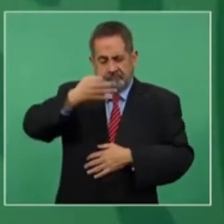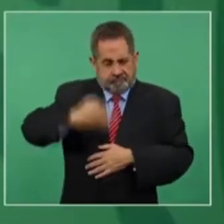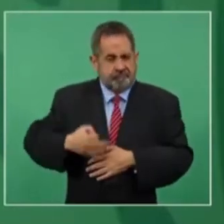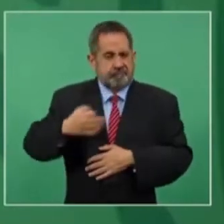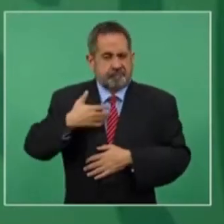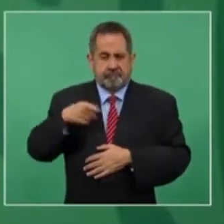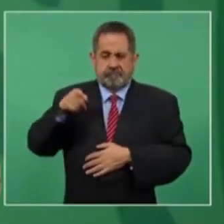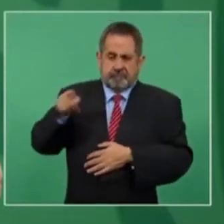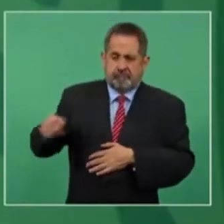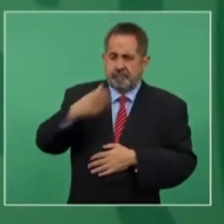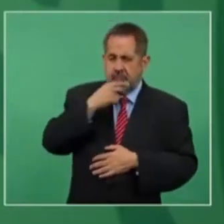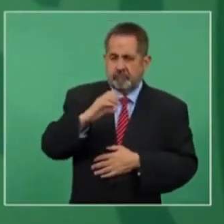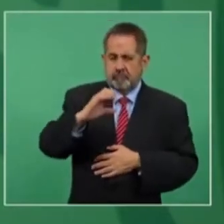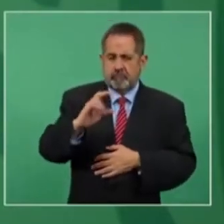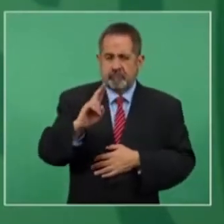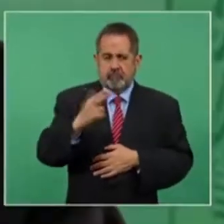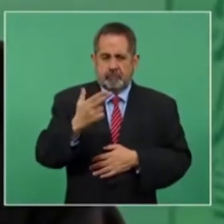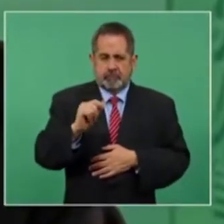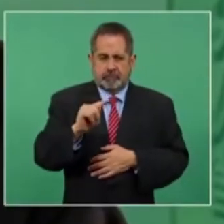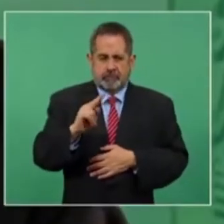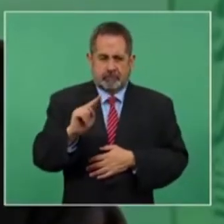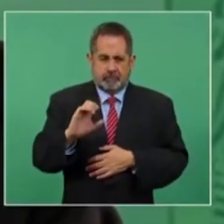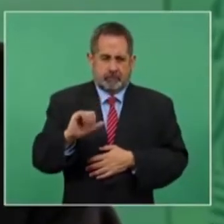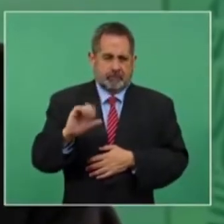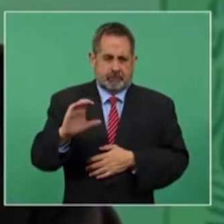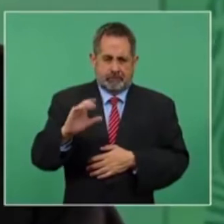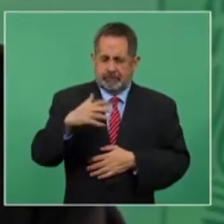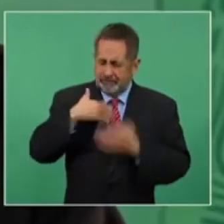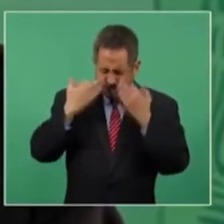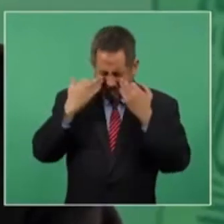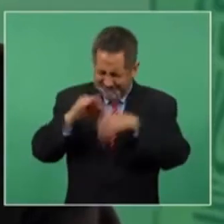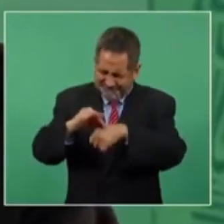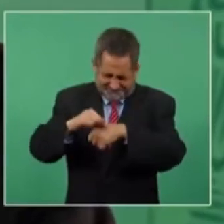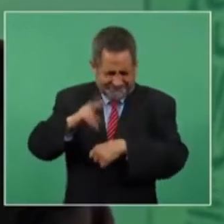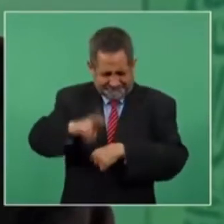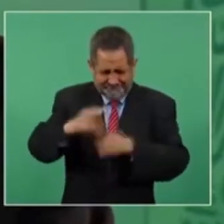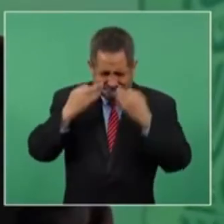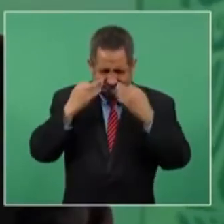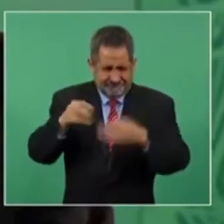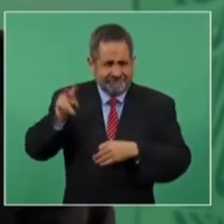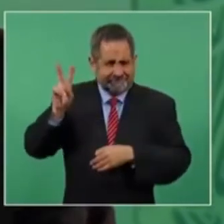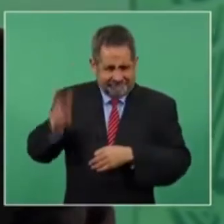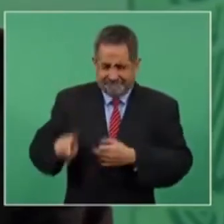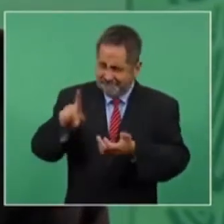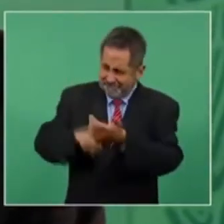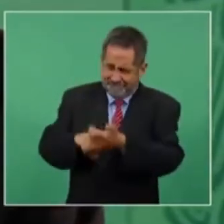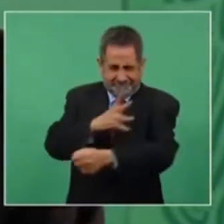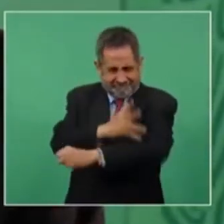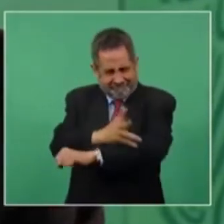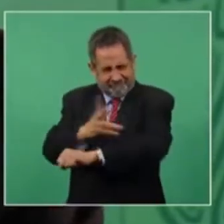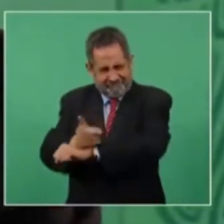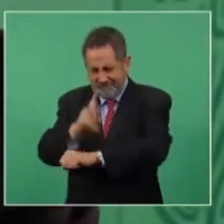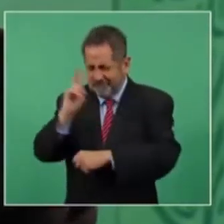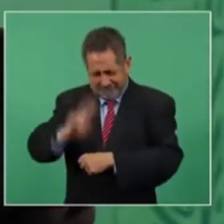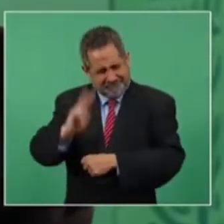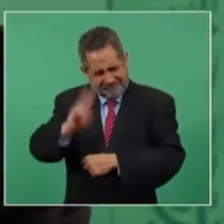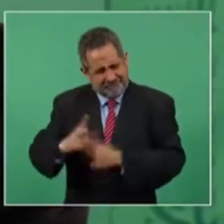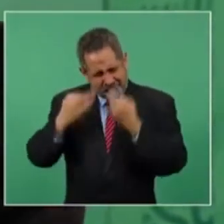de Cuitláhuac, que me consta es una gente honesta,